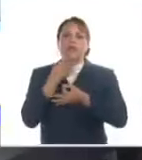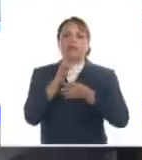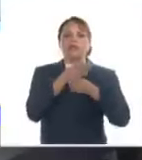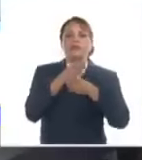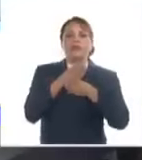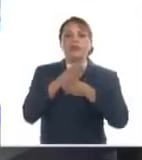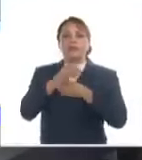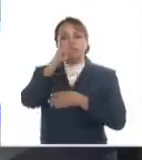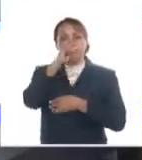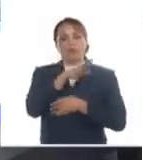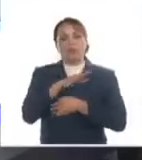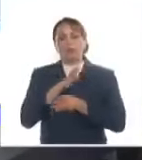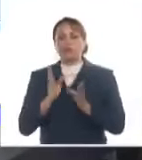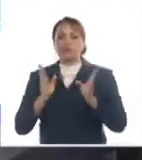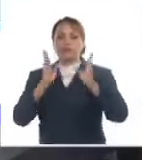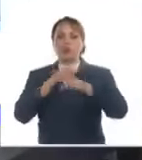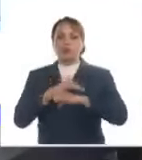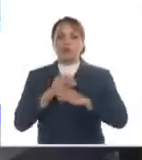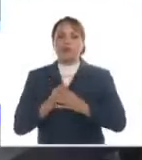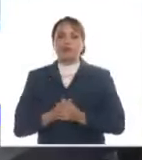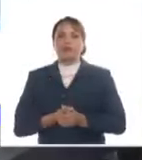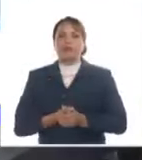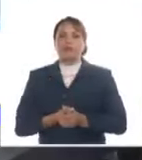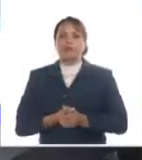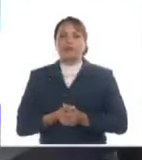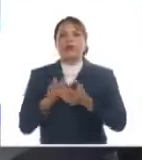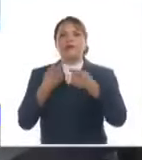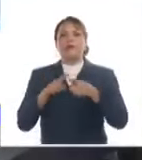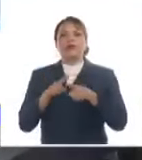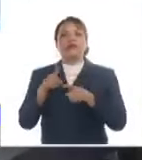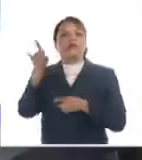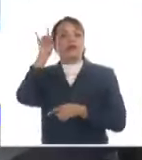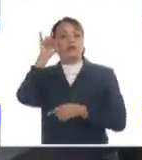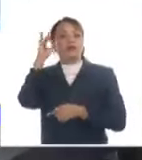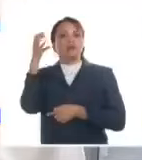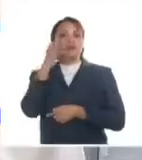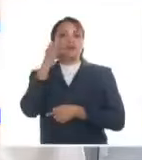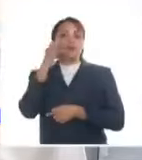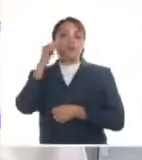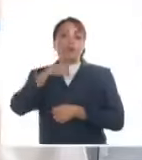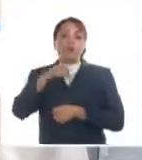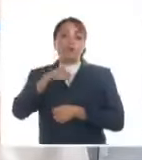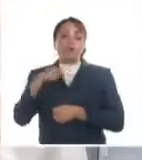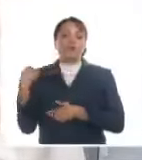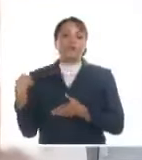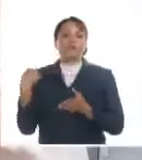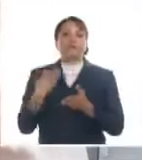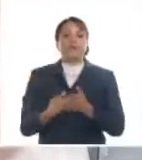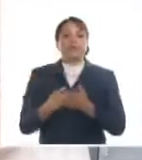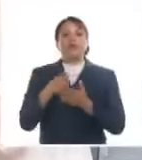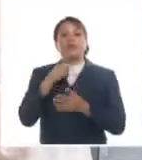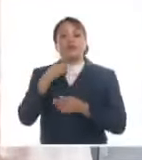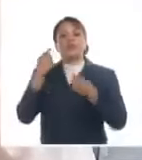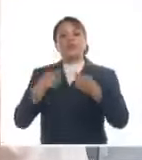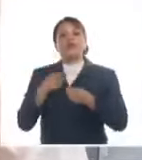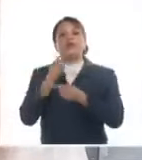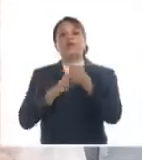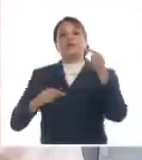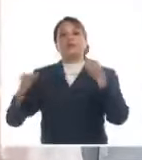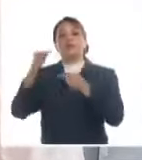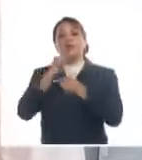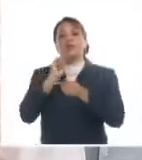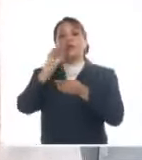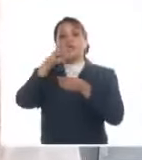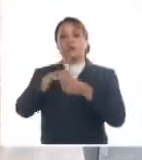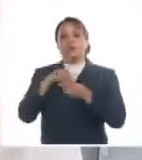infantes para el Estado cubano, pero la cantidad de leche en polvo disponible hoy condiciona que haya que establecer prioridades dentro de las